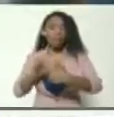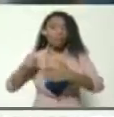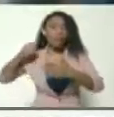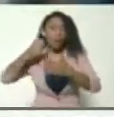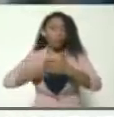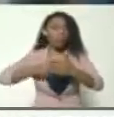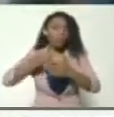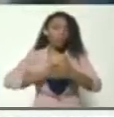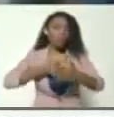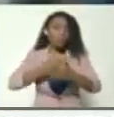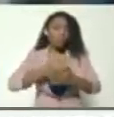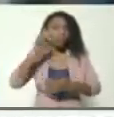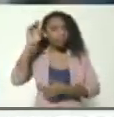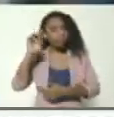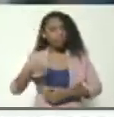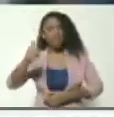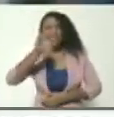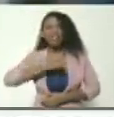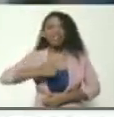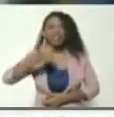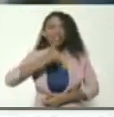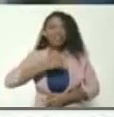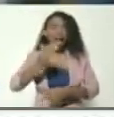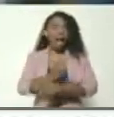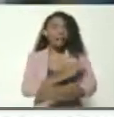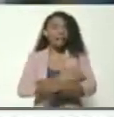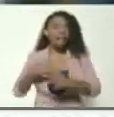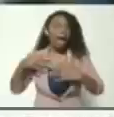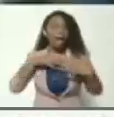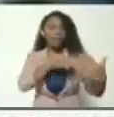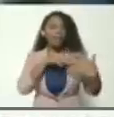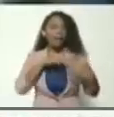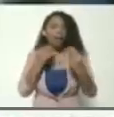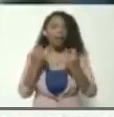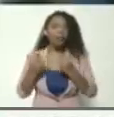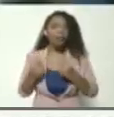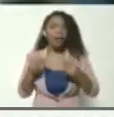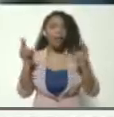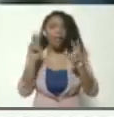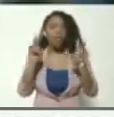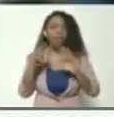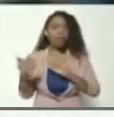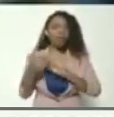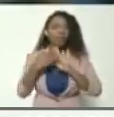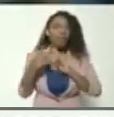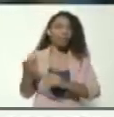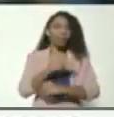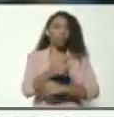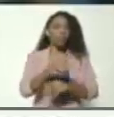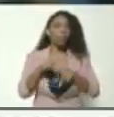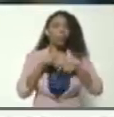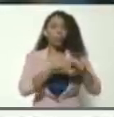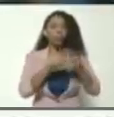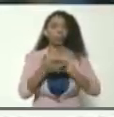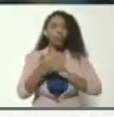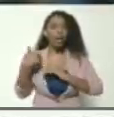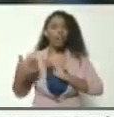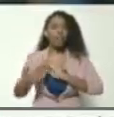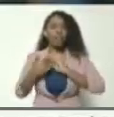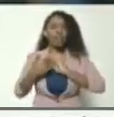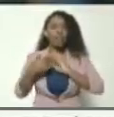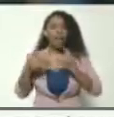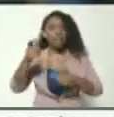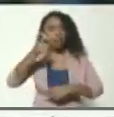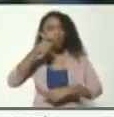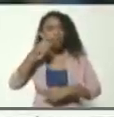permanente y la resistencia ante la guerra económica y las medidas coercitivas unilaterales, que afectan directamente a la